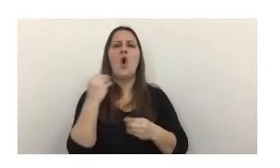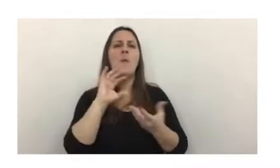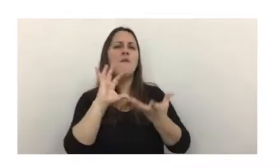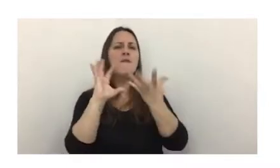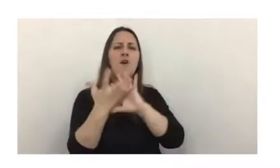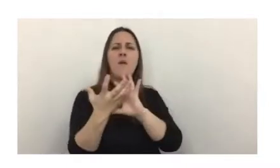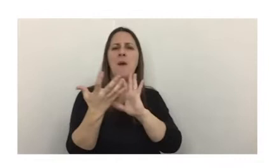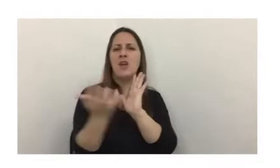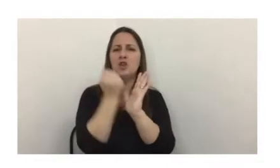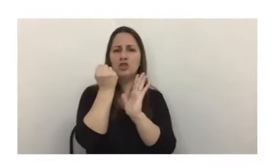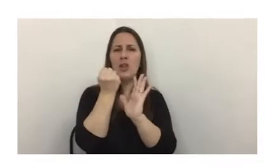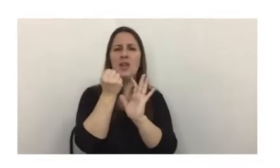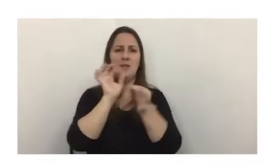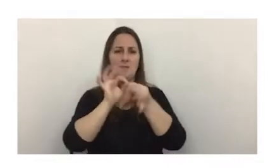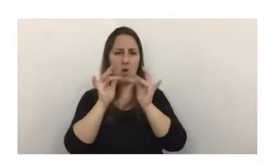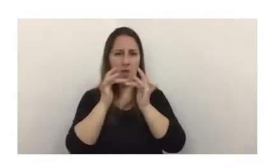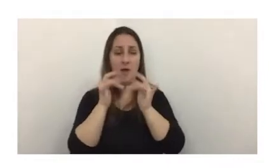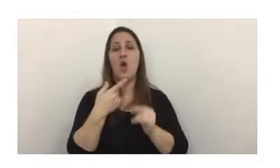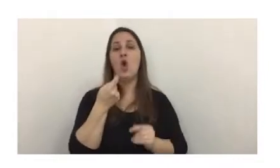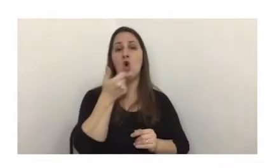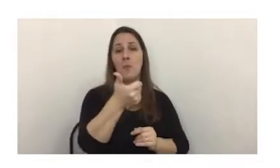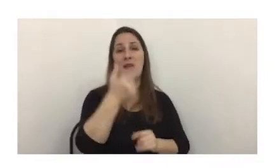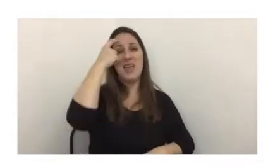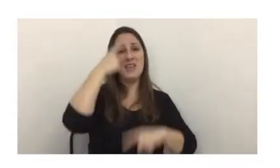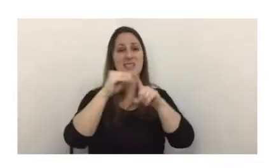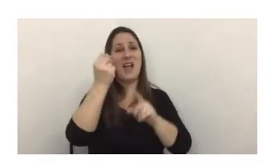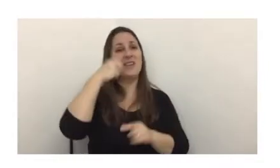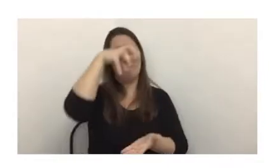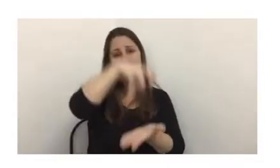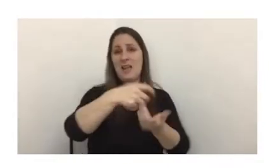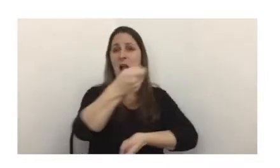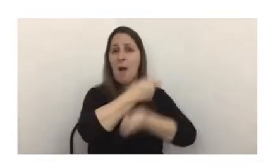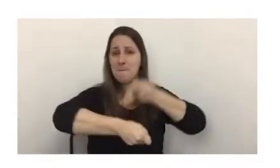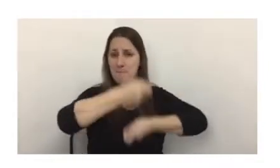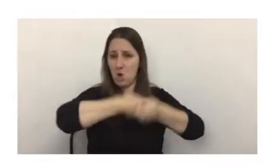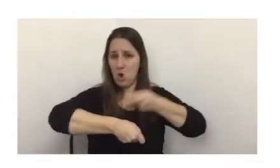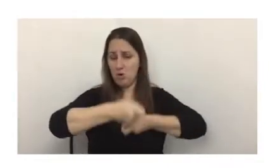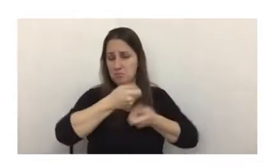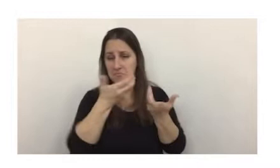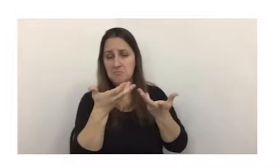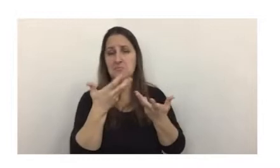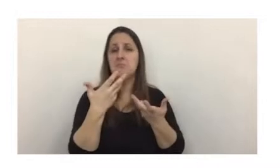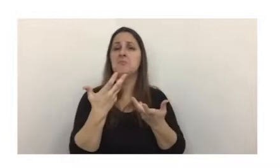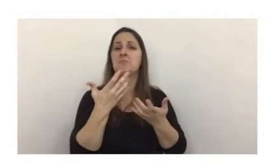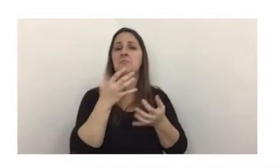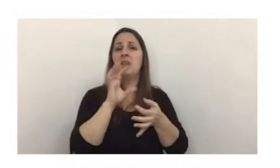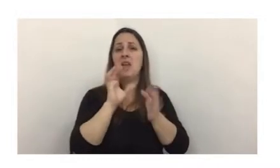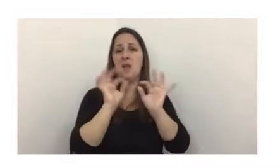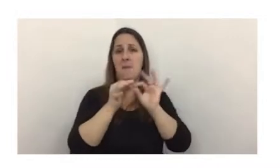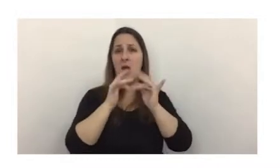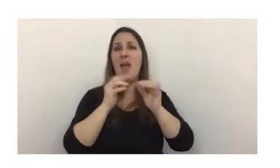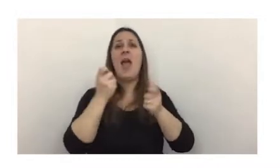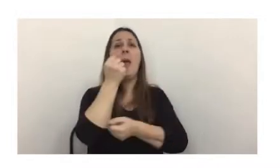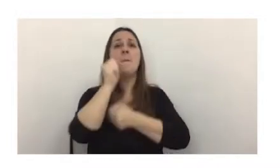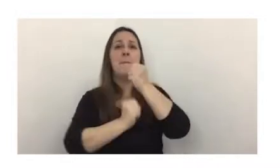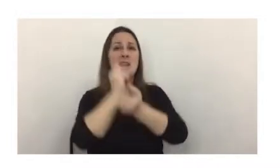adquirir? Alguna forma, ¿sí? La compra en un exchange, en una casa de cambio de criptomoneda, que son empresas